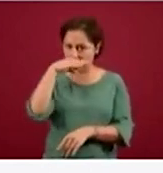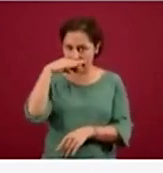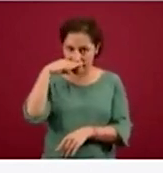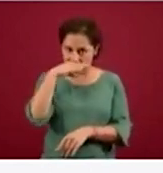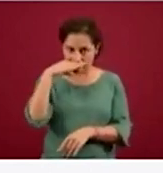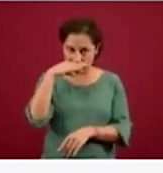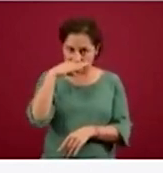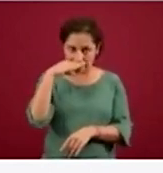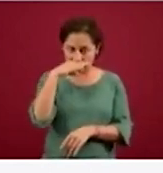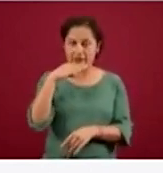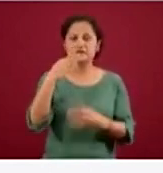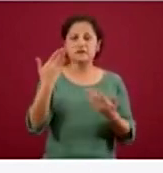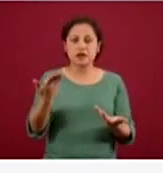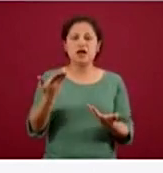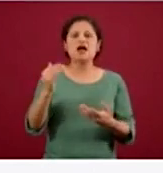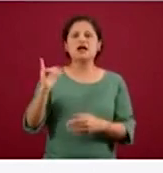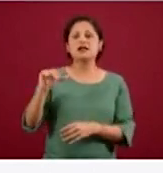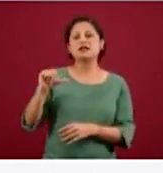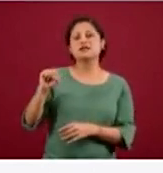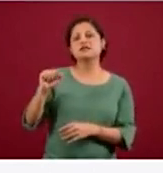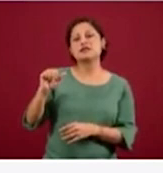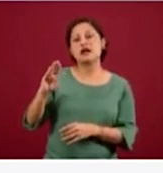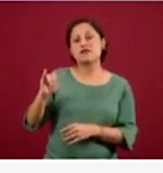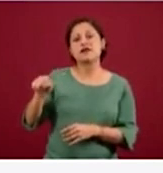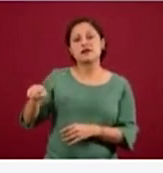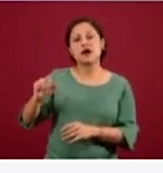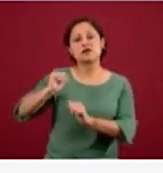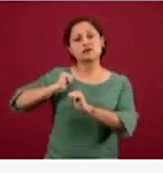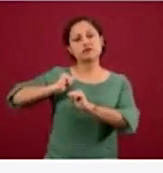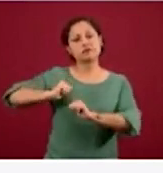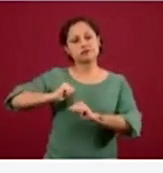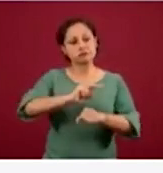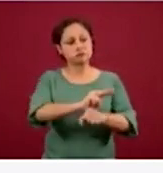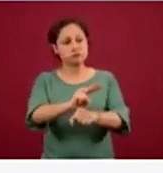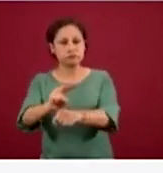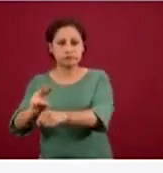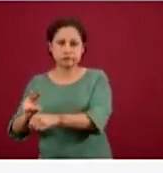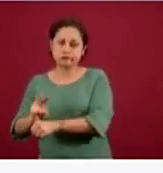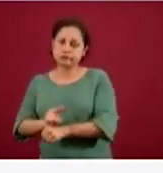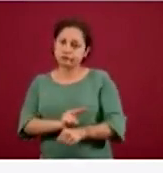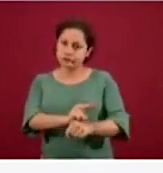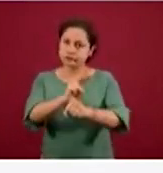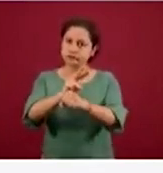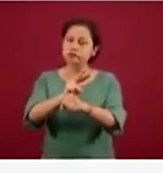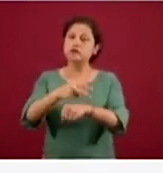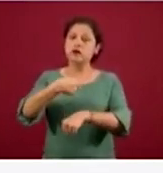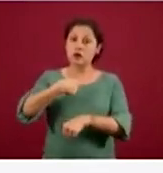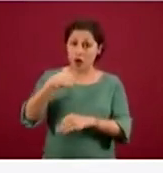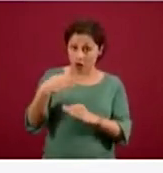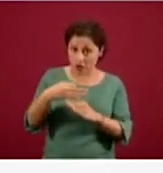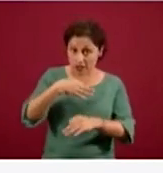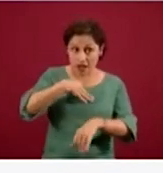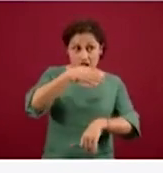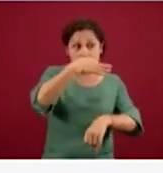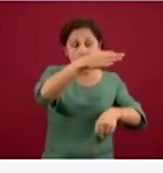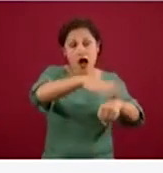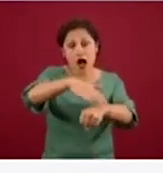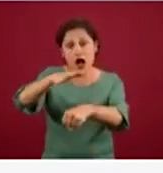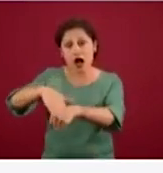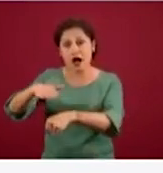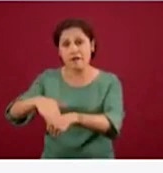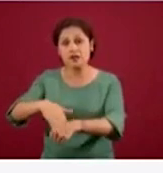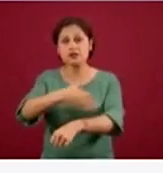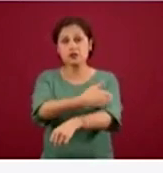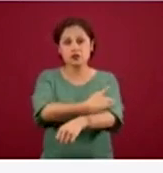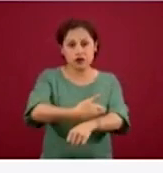de servicios. Y también les insto a todas ustedes, a todos ustedes familiares de mujeres embarazadas, que anoten